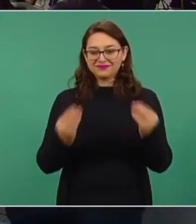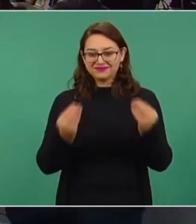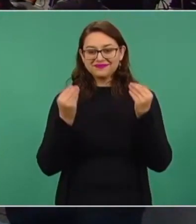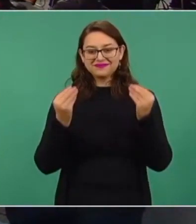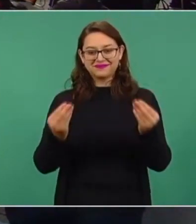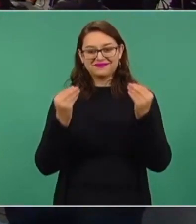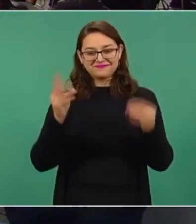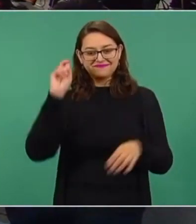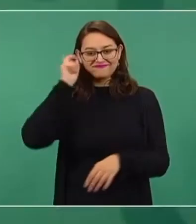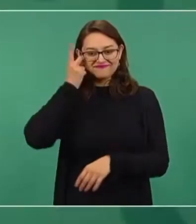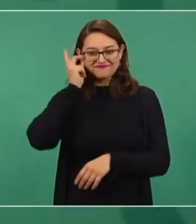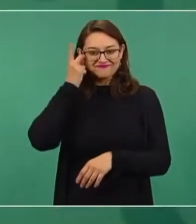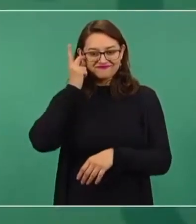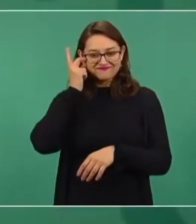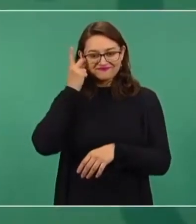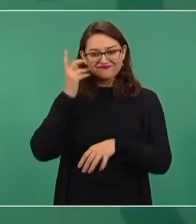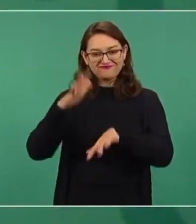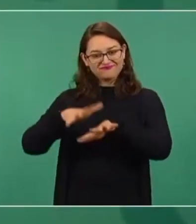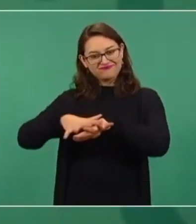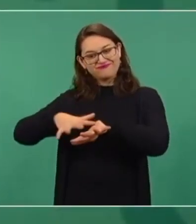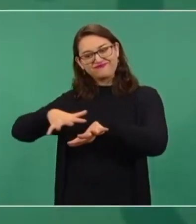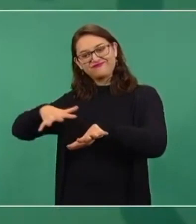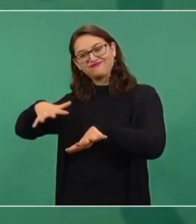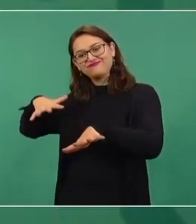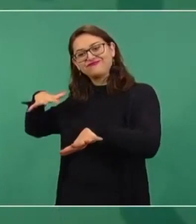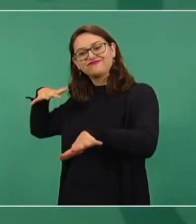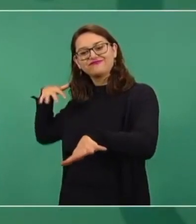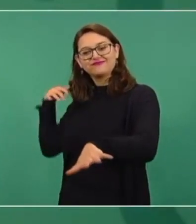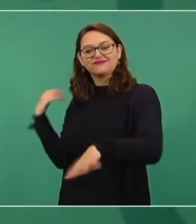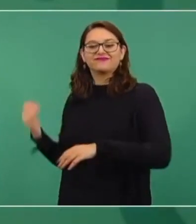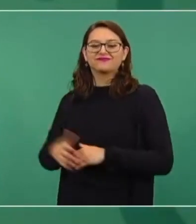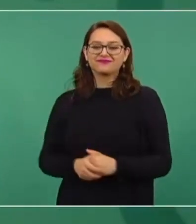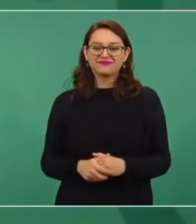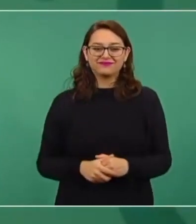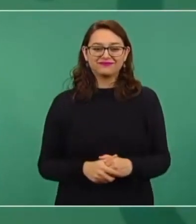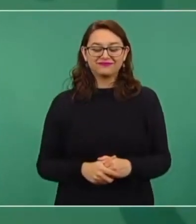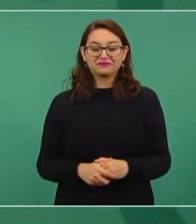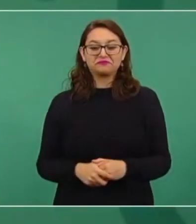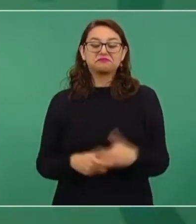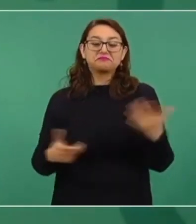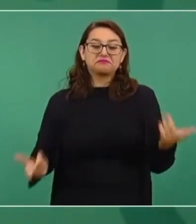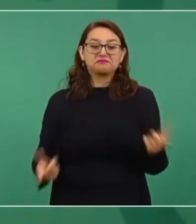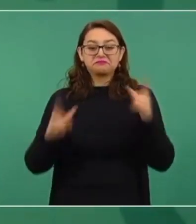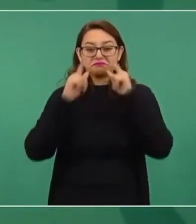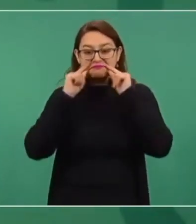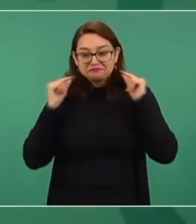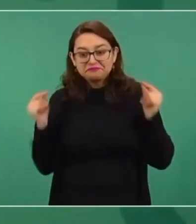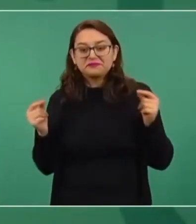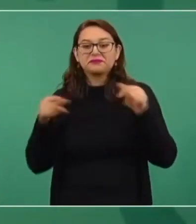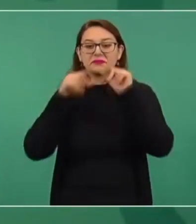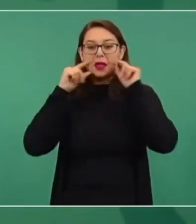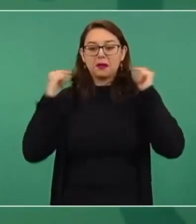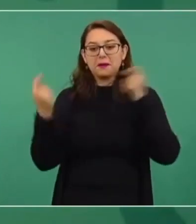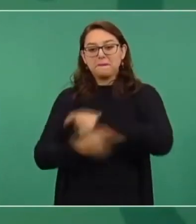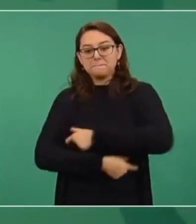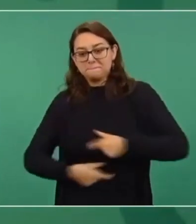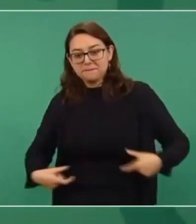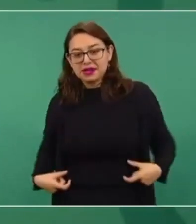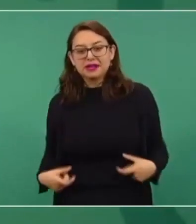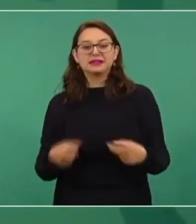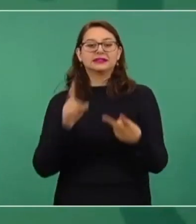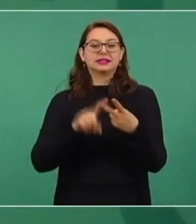y villistas y zapatistas y